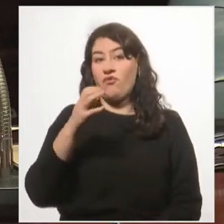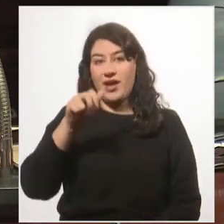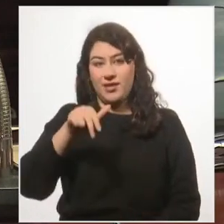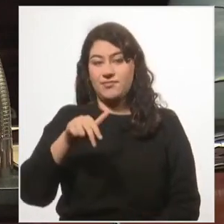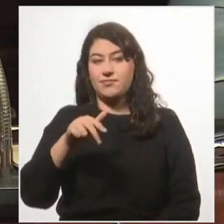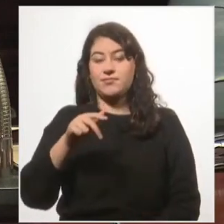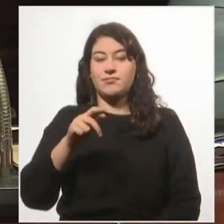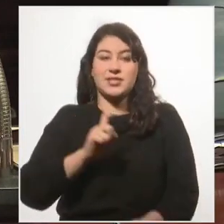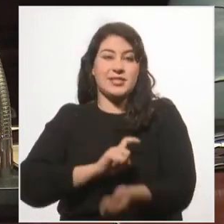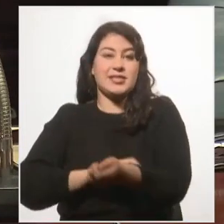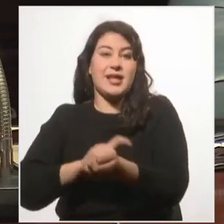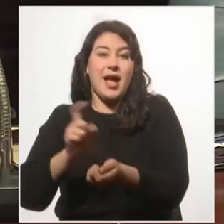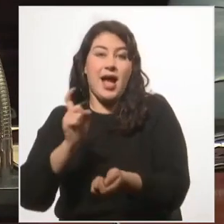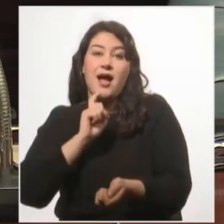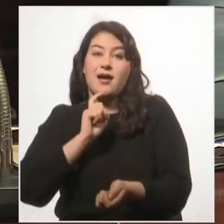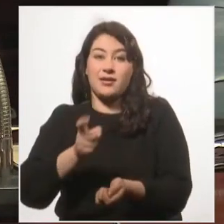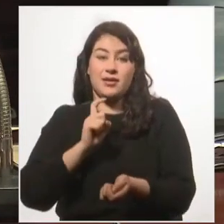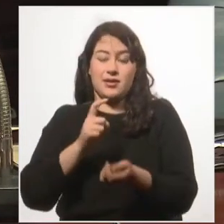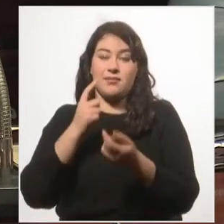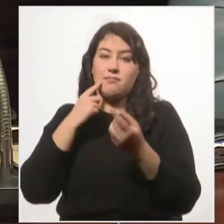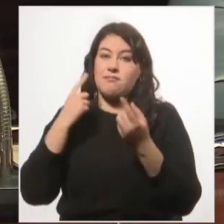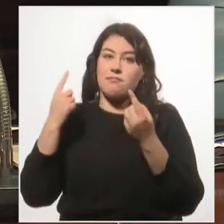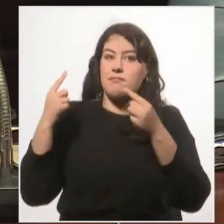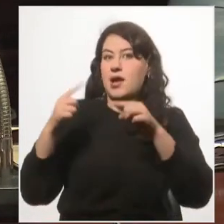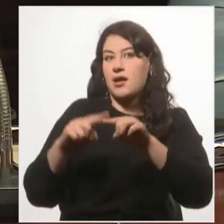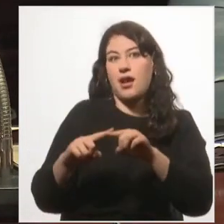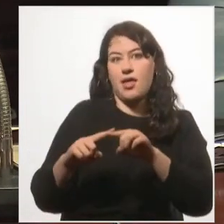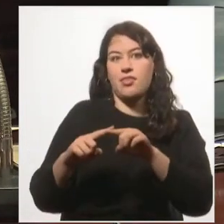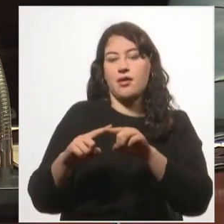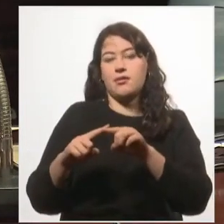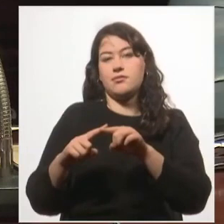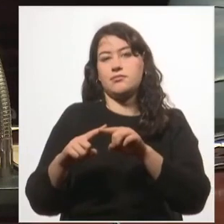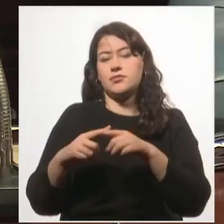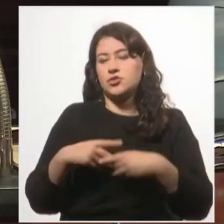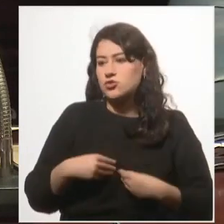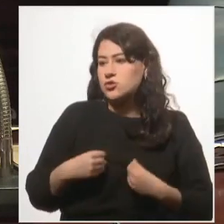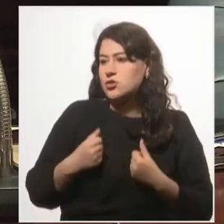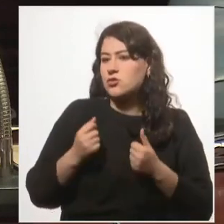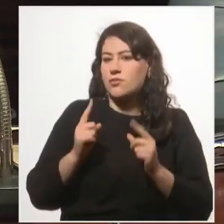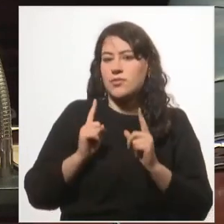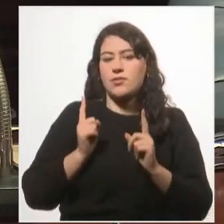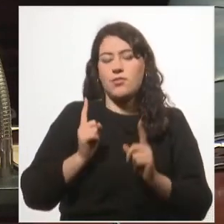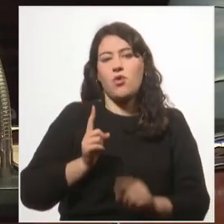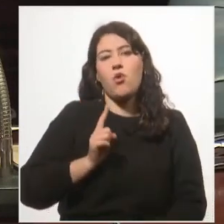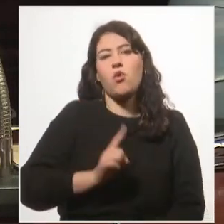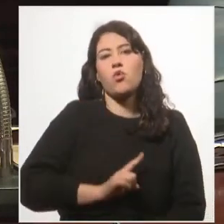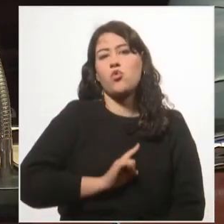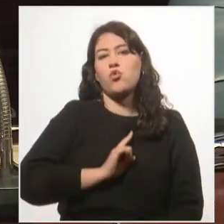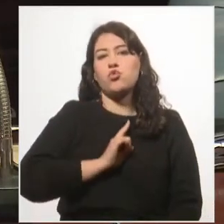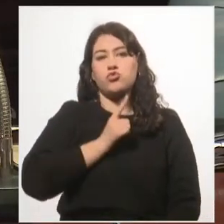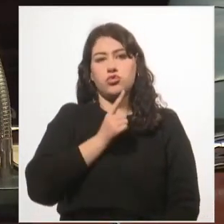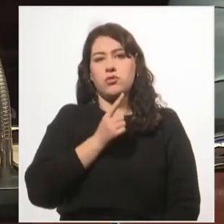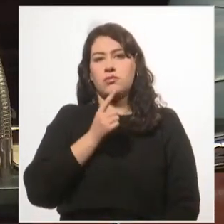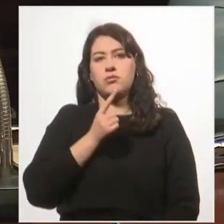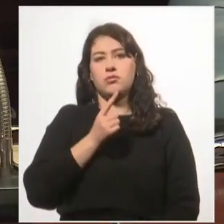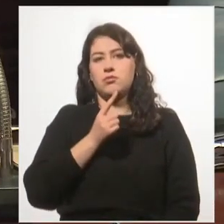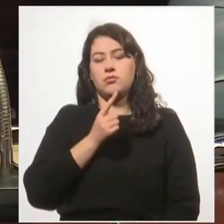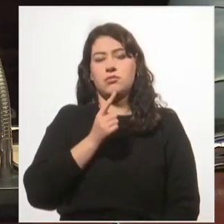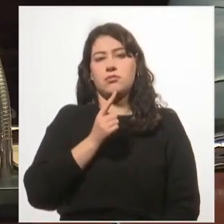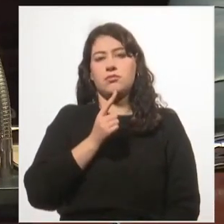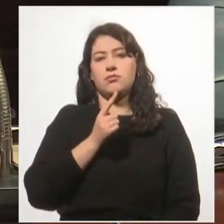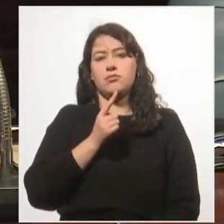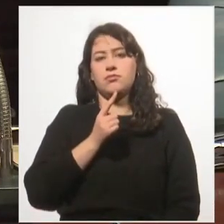García Sarmiento, siento el mismo orgullo de este choque de sangres